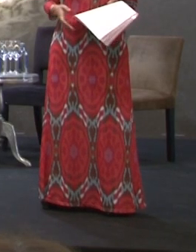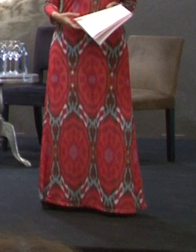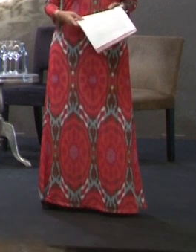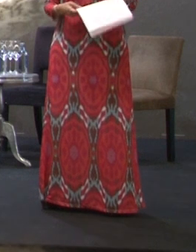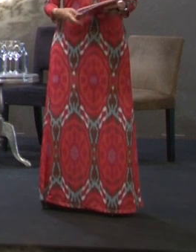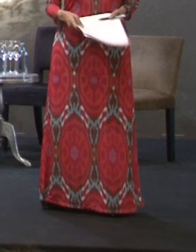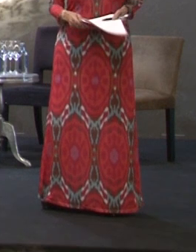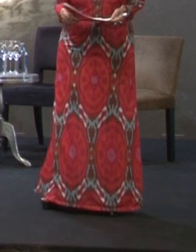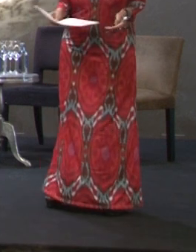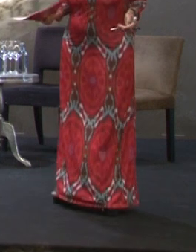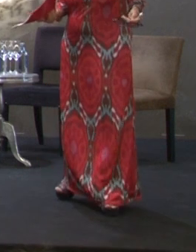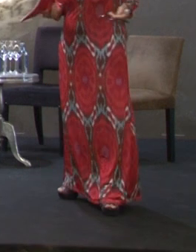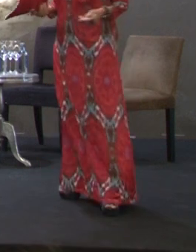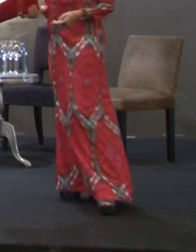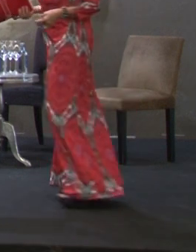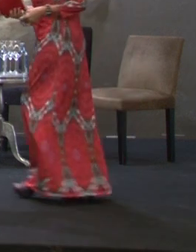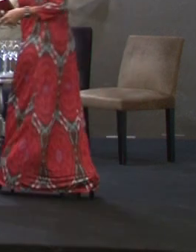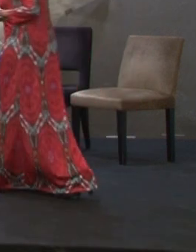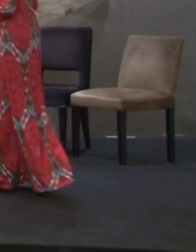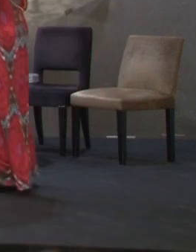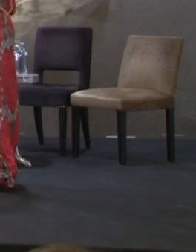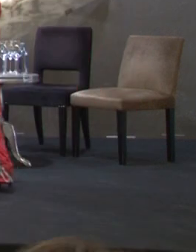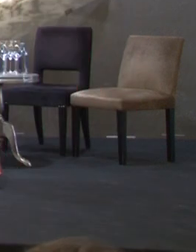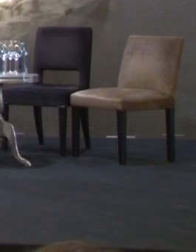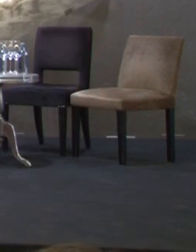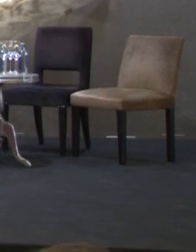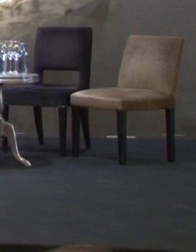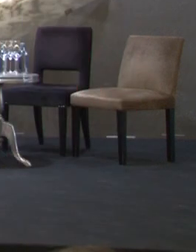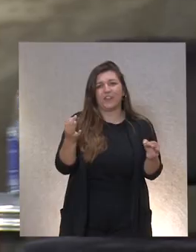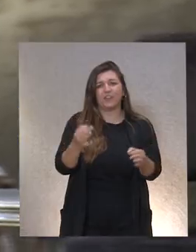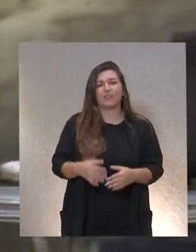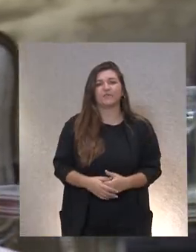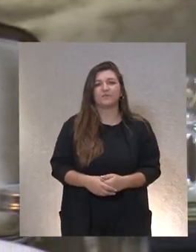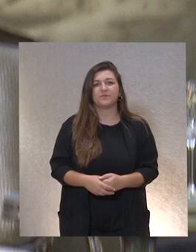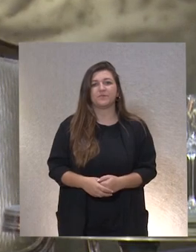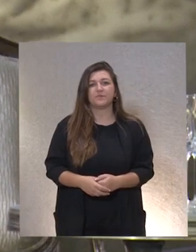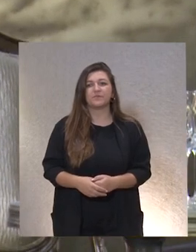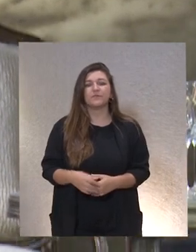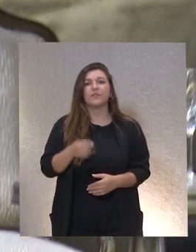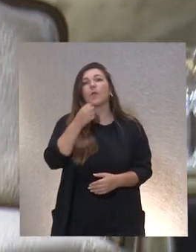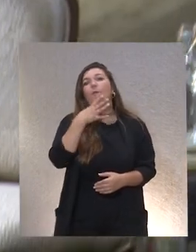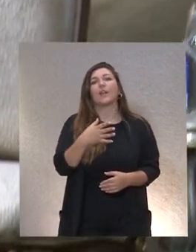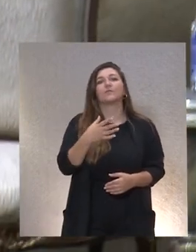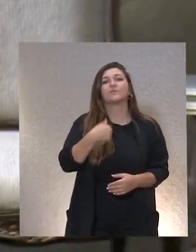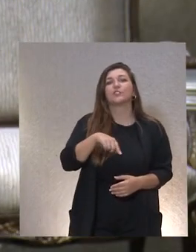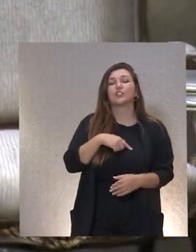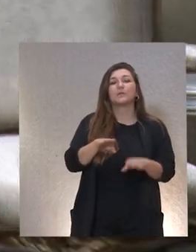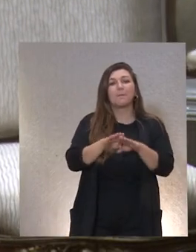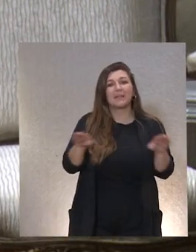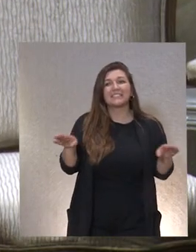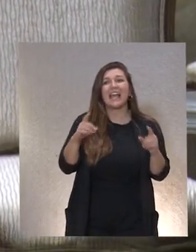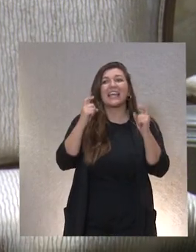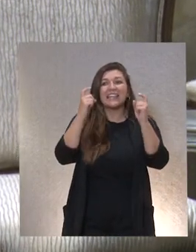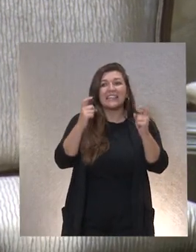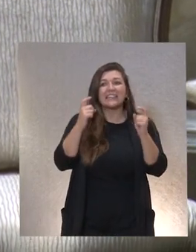y creo que desde aquí se puede seguir perfectamente. Bueno, nuestra mesa va a intentar